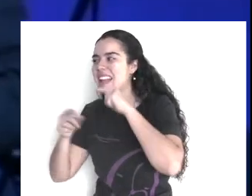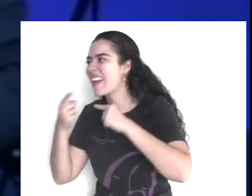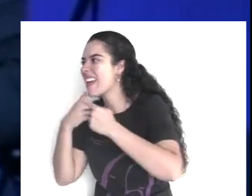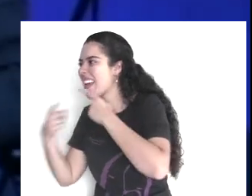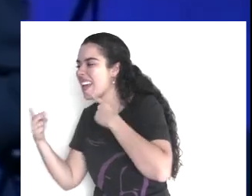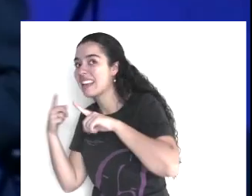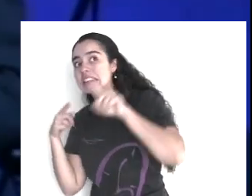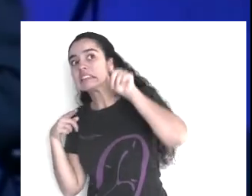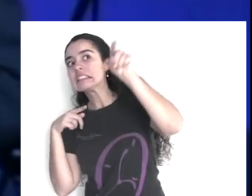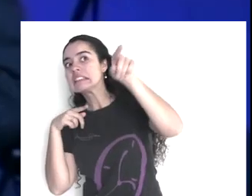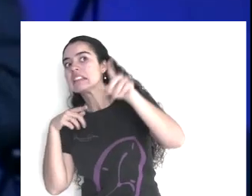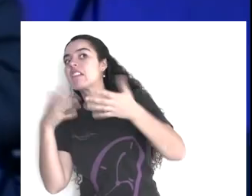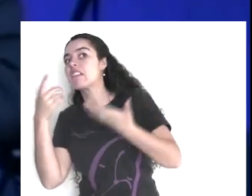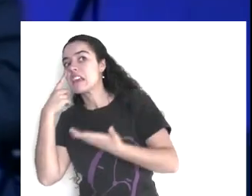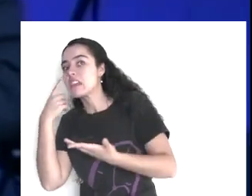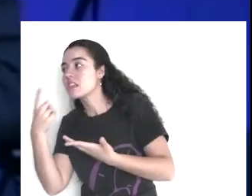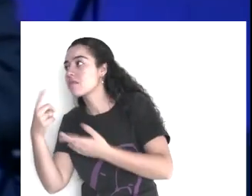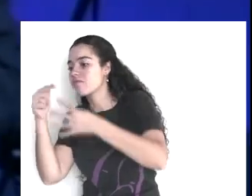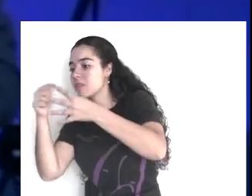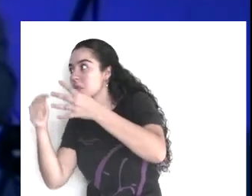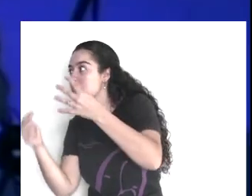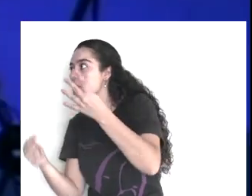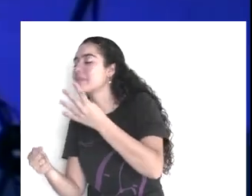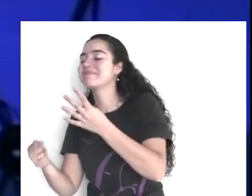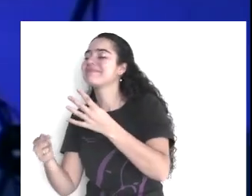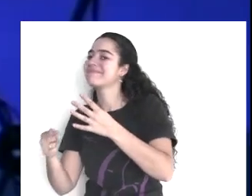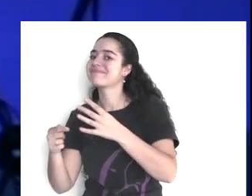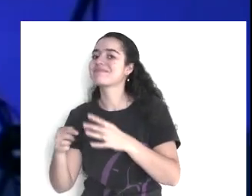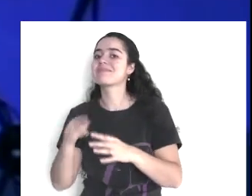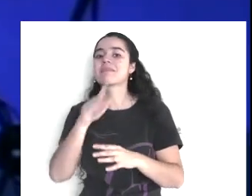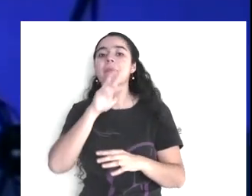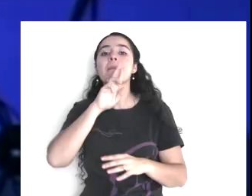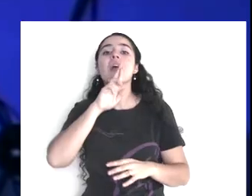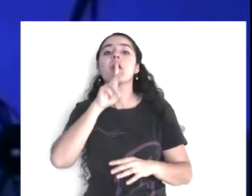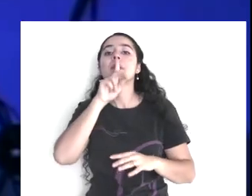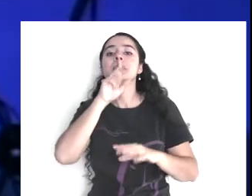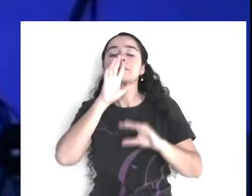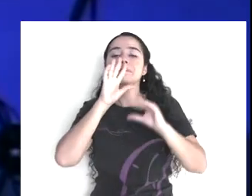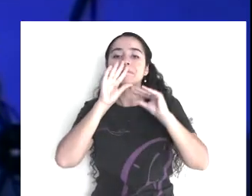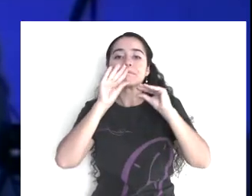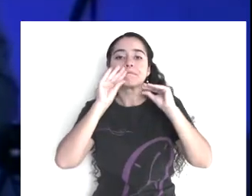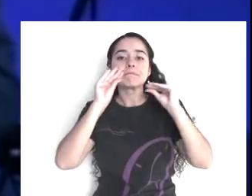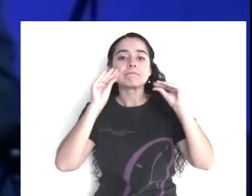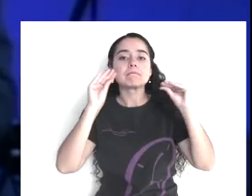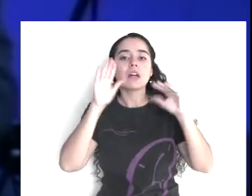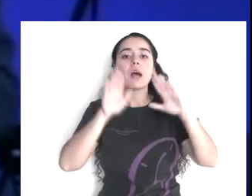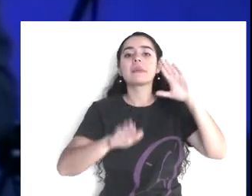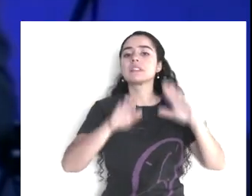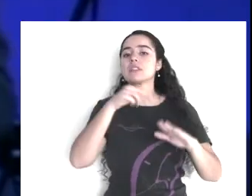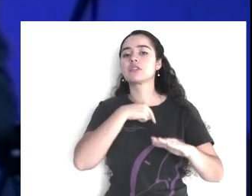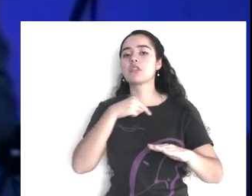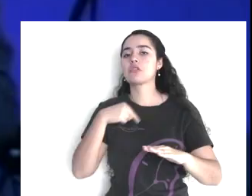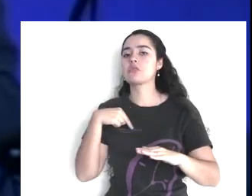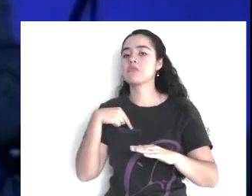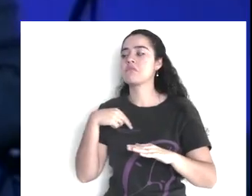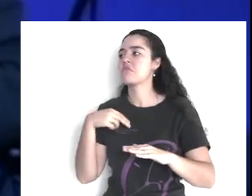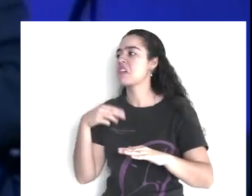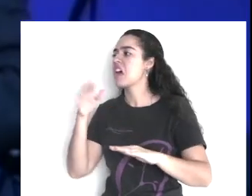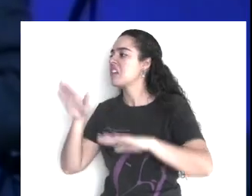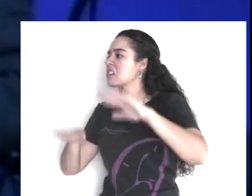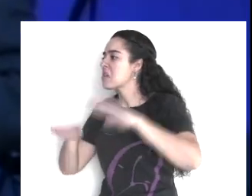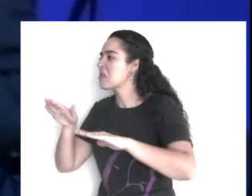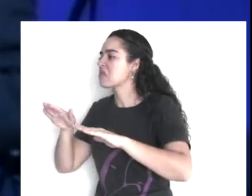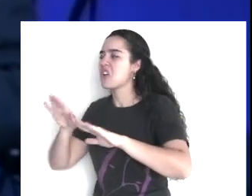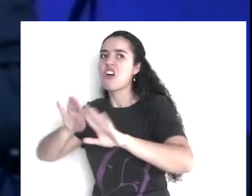enseñamos? Hemos provocado a propósito o inocentemente discordias, ofensas,